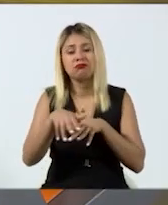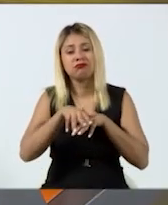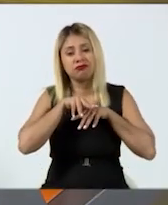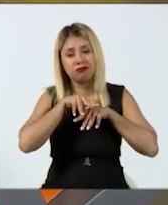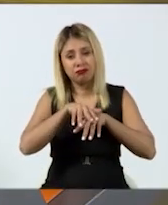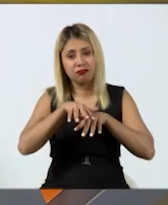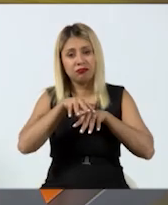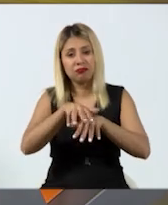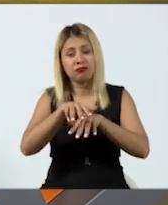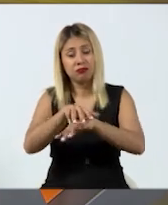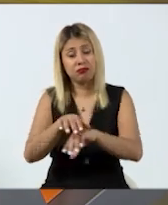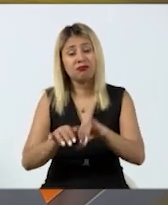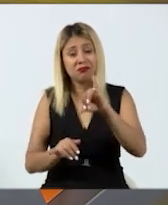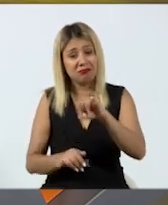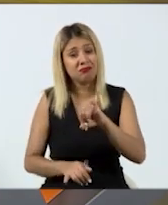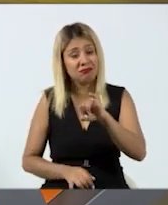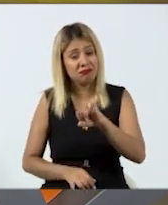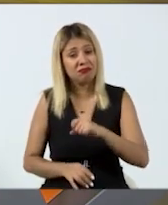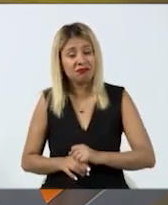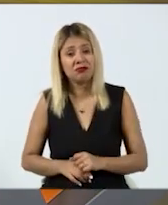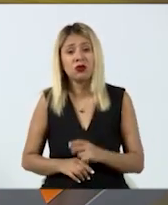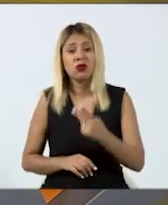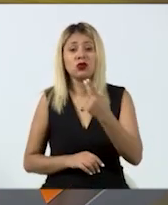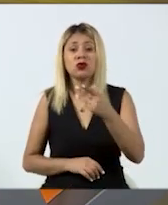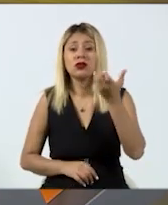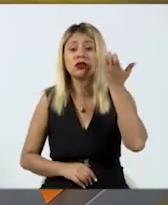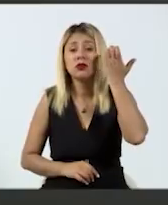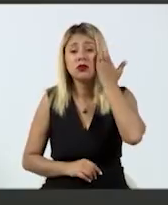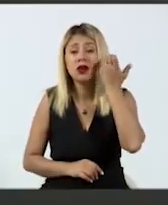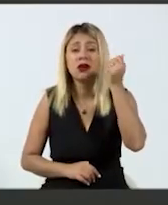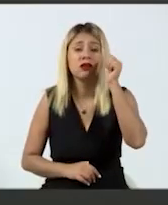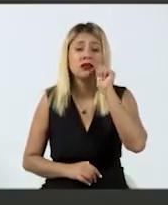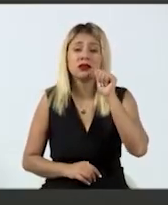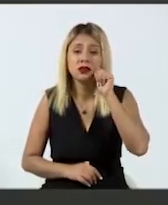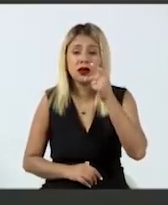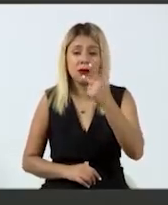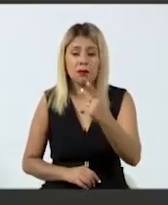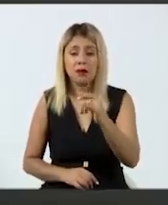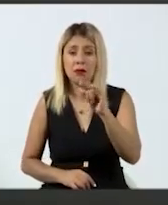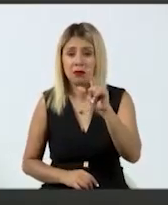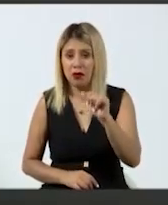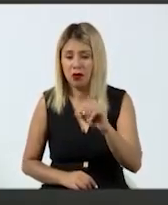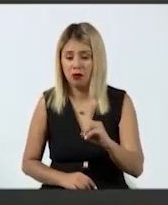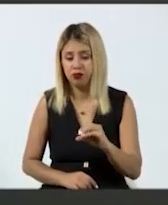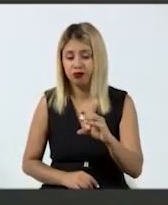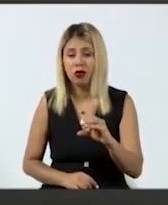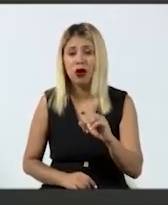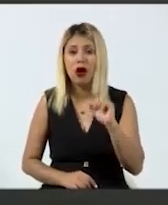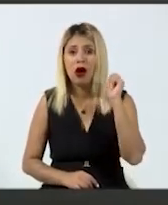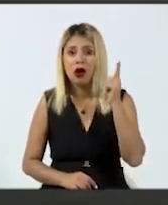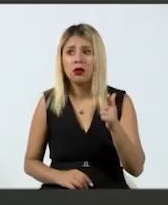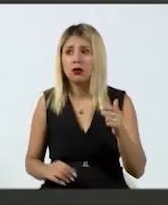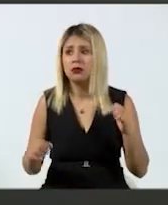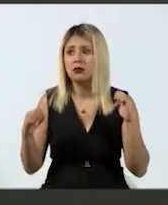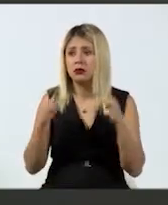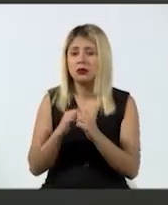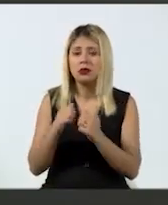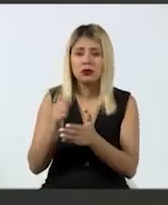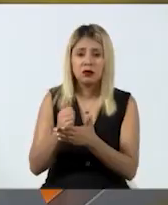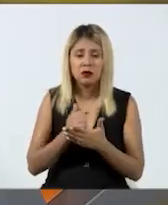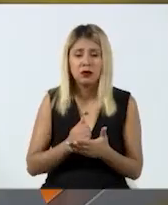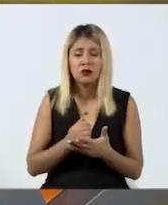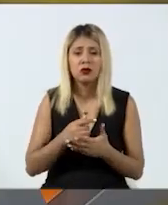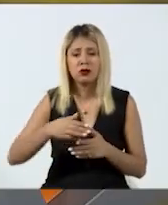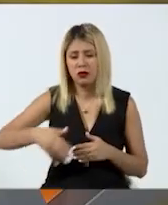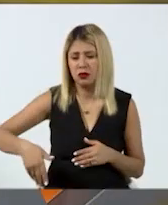Por otro lado, también que su celular siempre esté cargado para en caso de solicitar auxilio, verificar cuáles son los